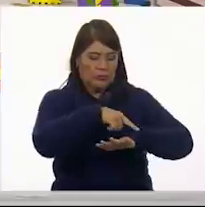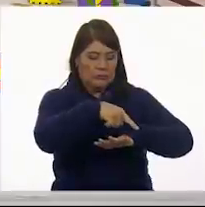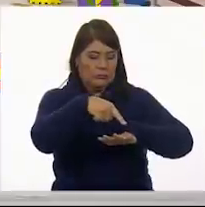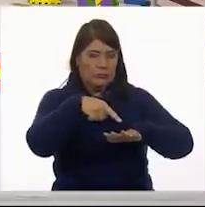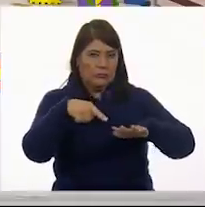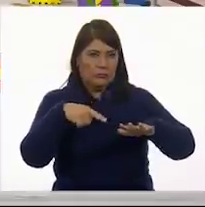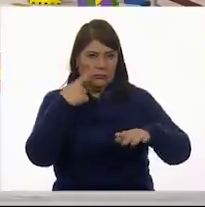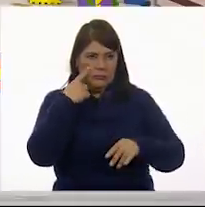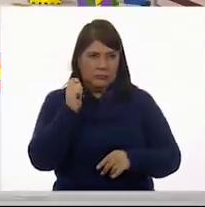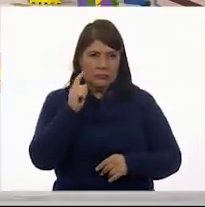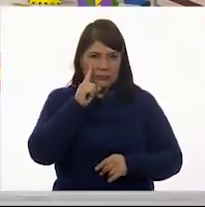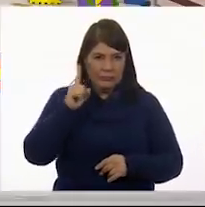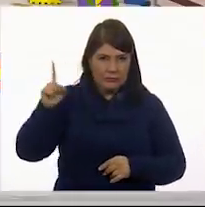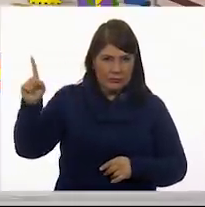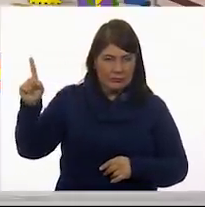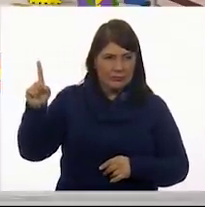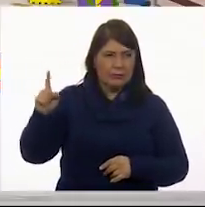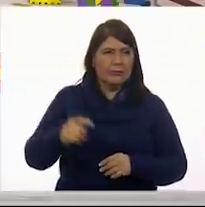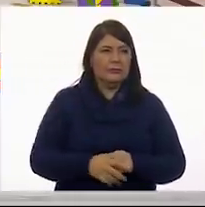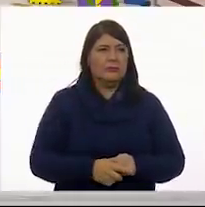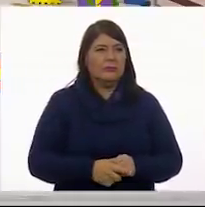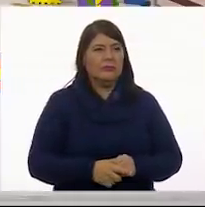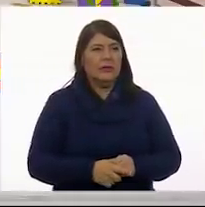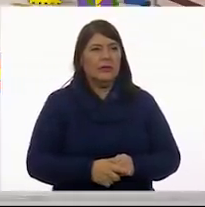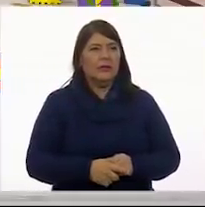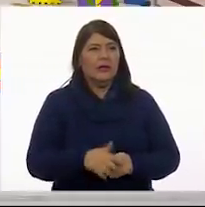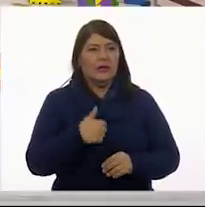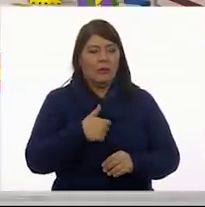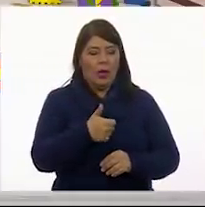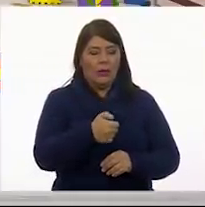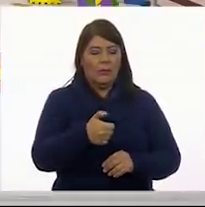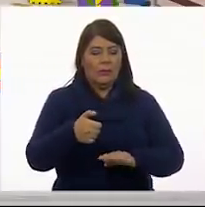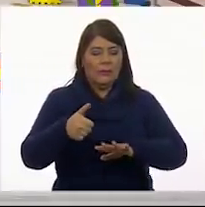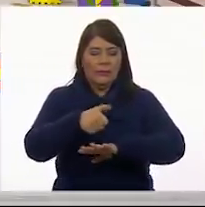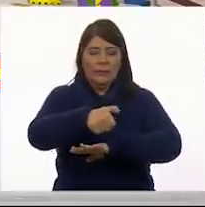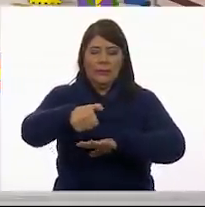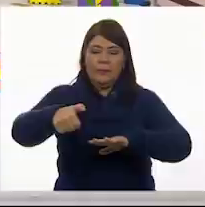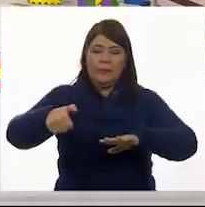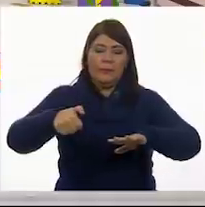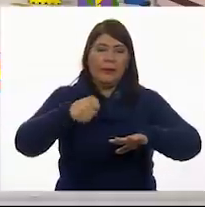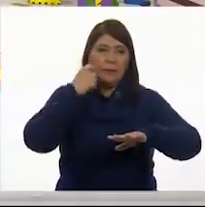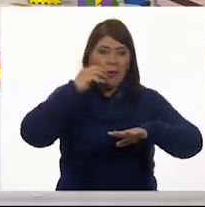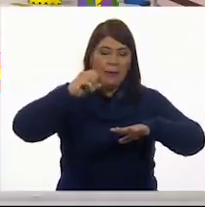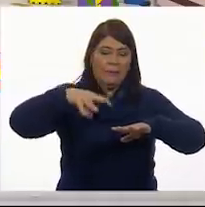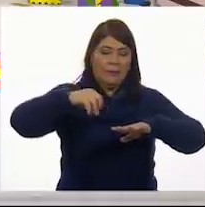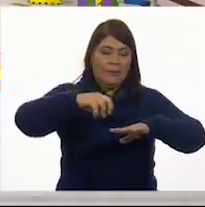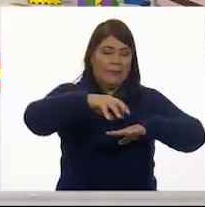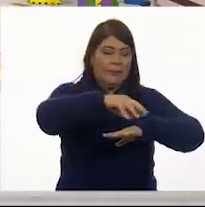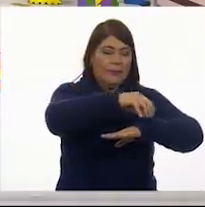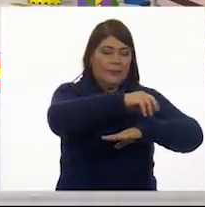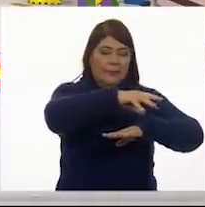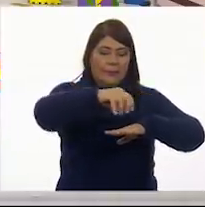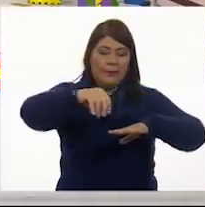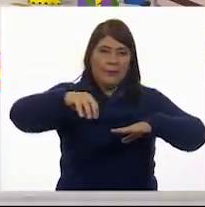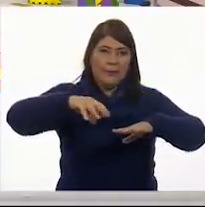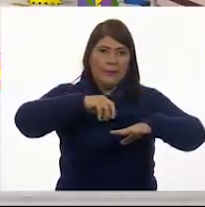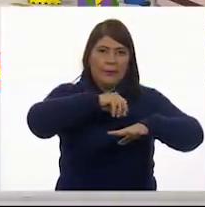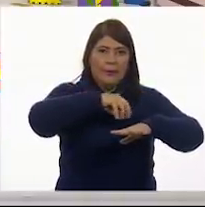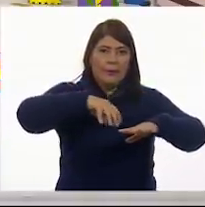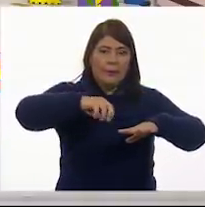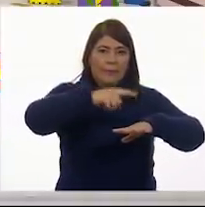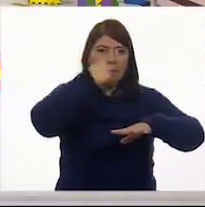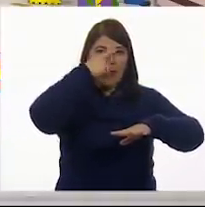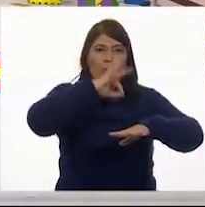a salpicar en la mano para poder plasmar